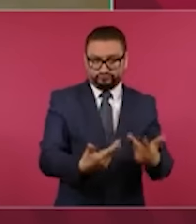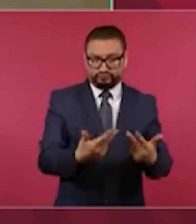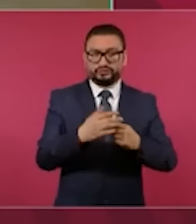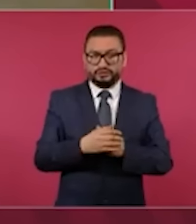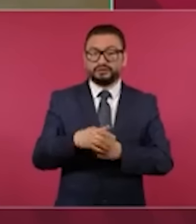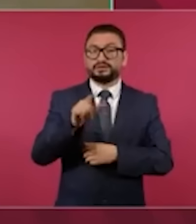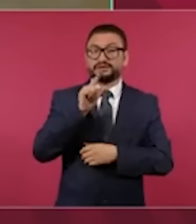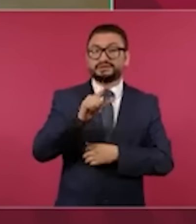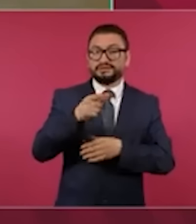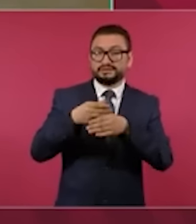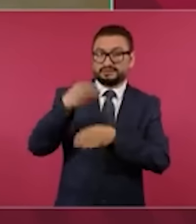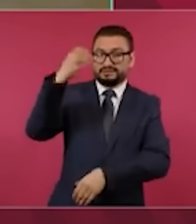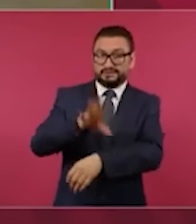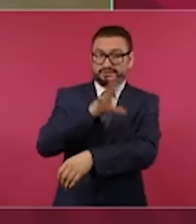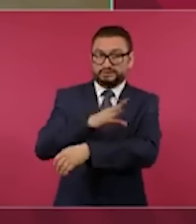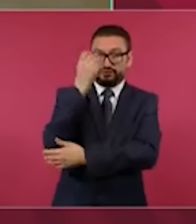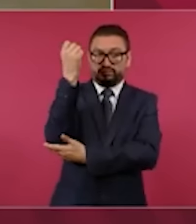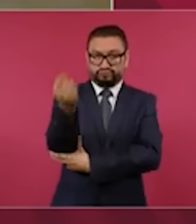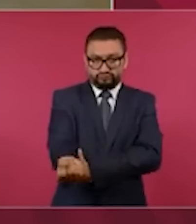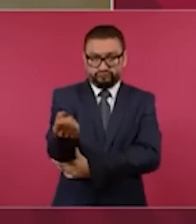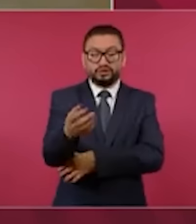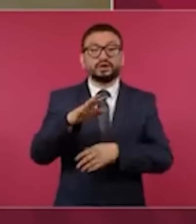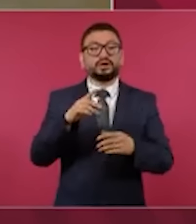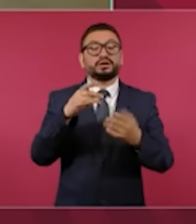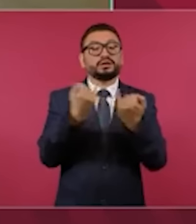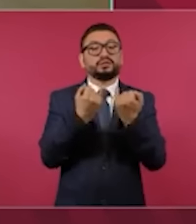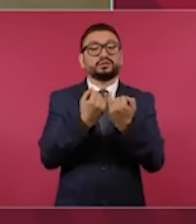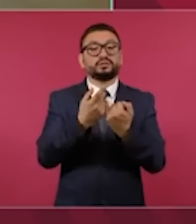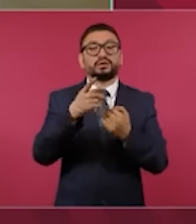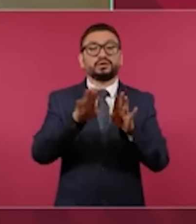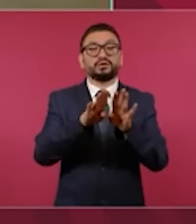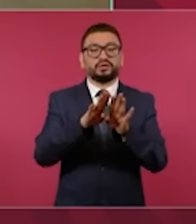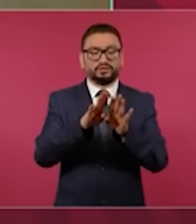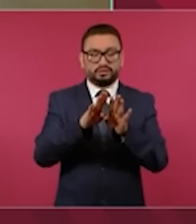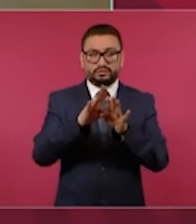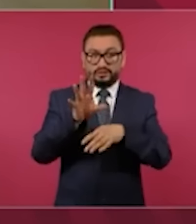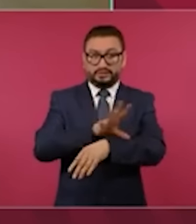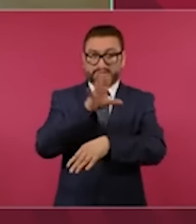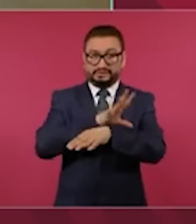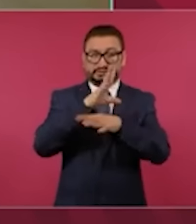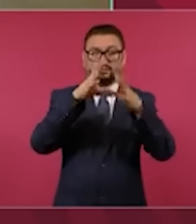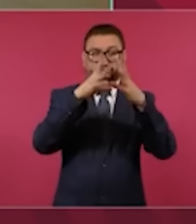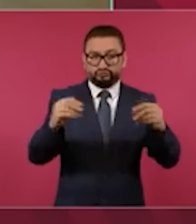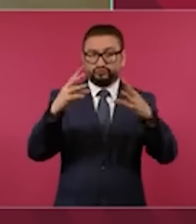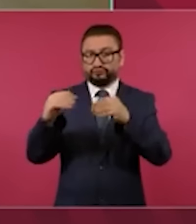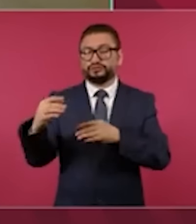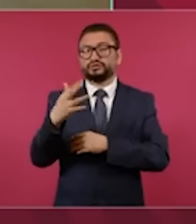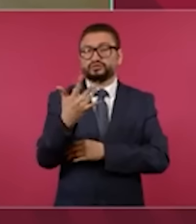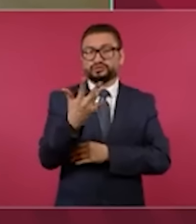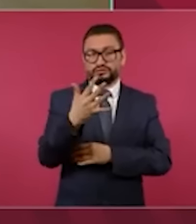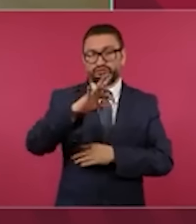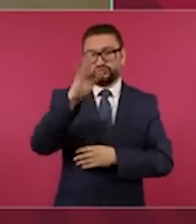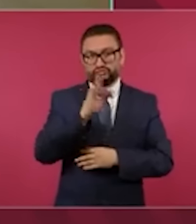diecisiete postes caídos, fallas de la energía eléctrica en un cincuenta